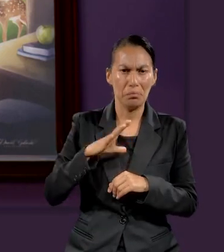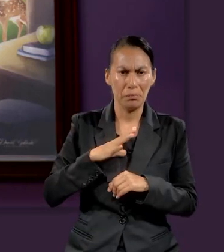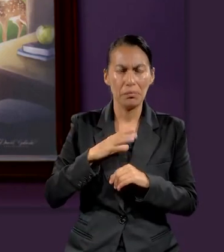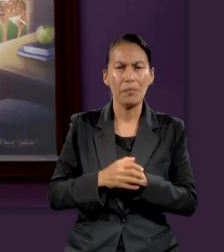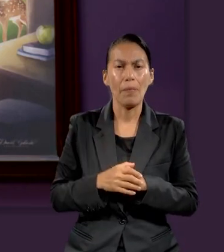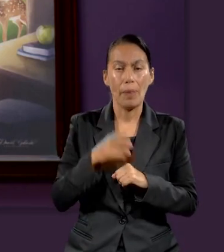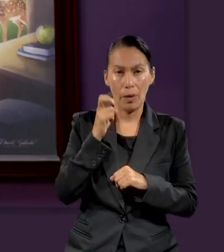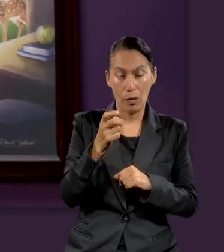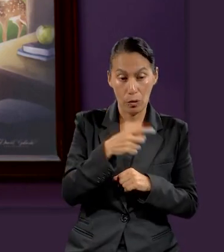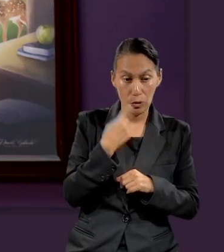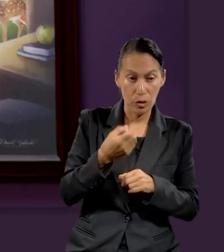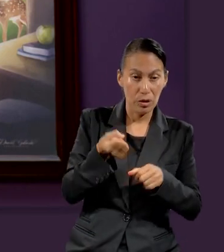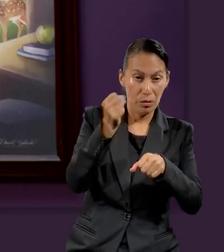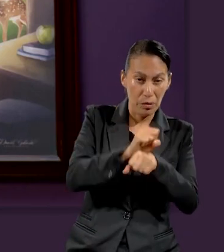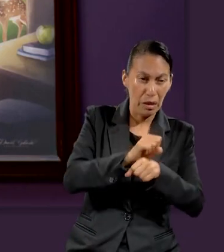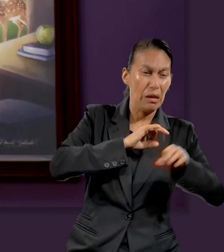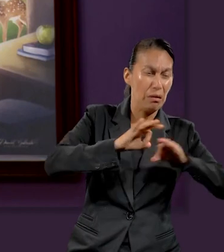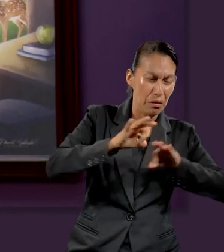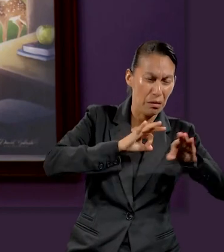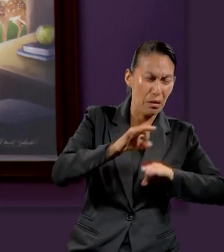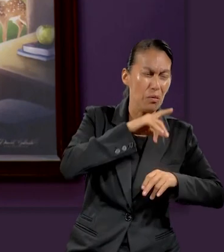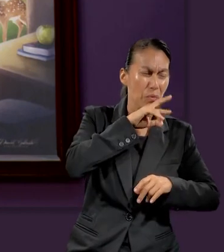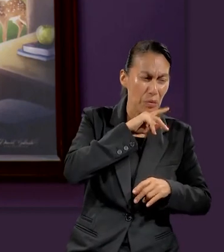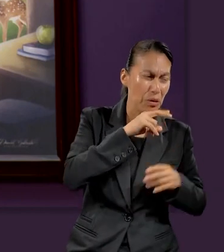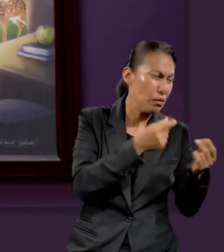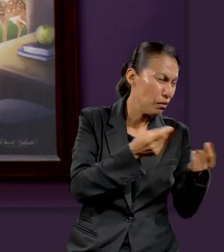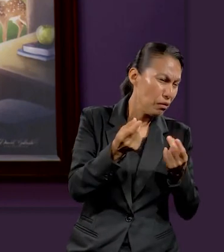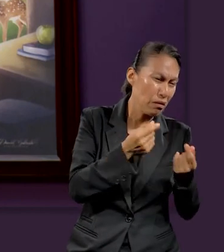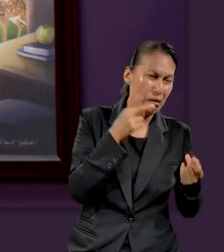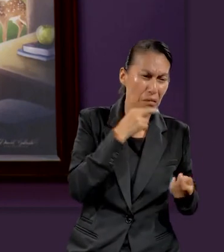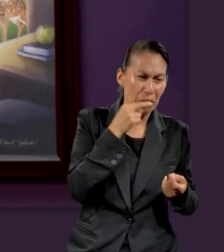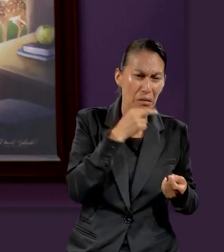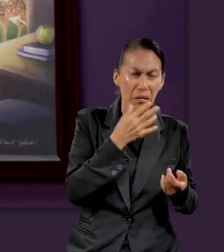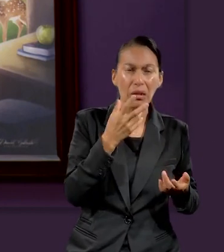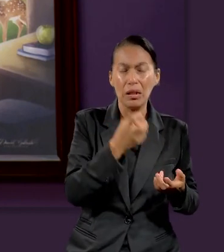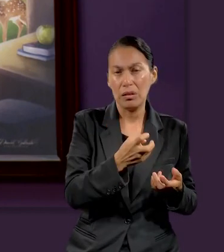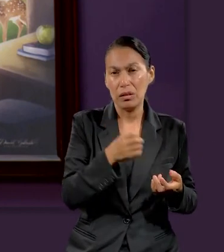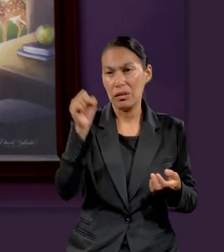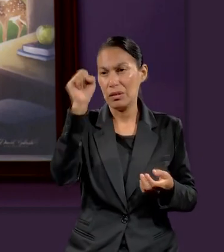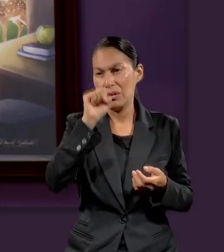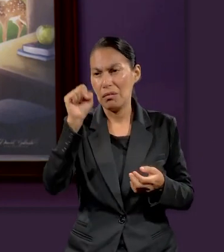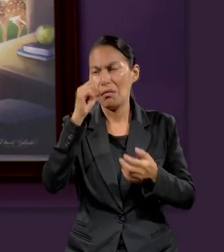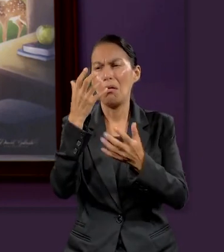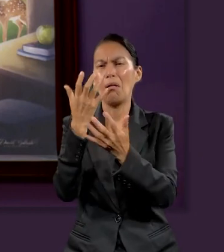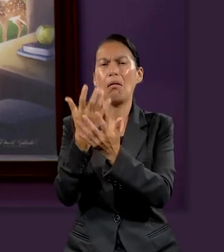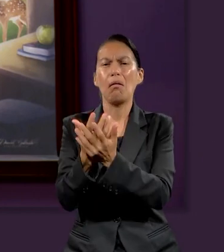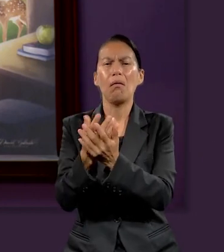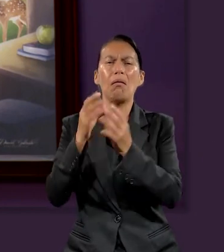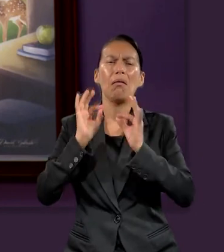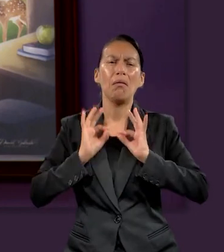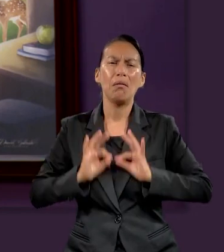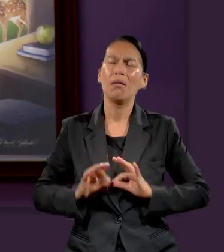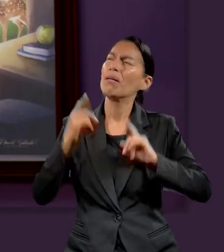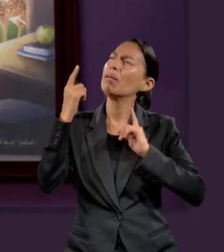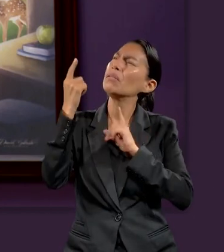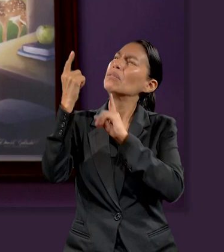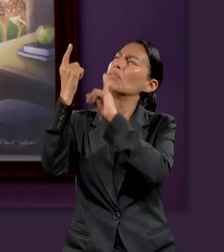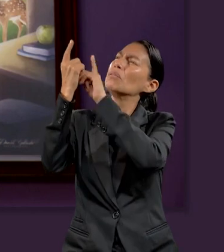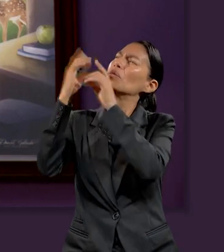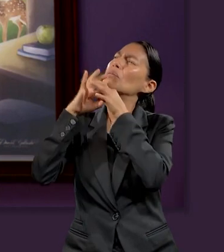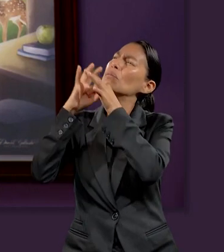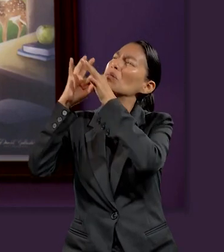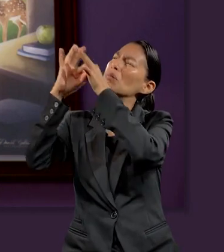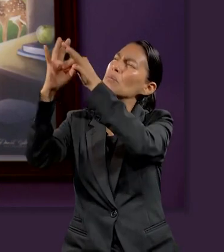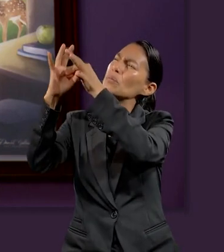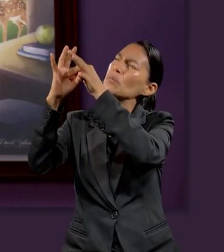trabajamos toda la semana, tenemos todas las preocupaciones y llega el sábado y podemos ir a Dios para que